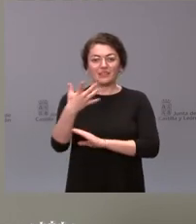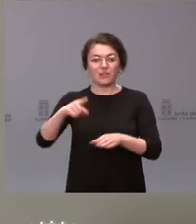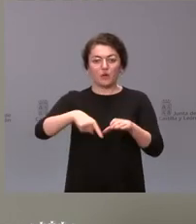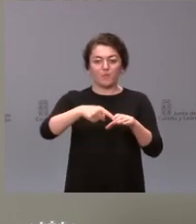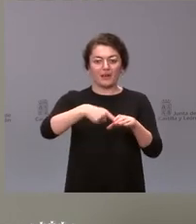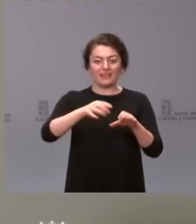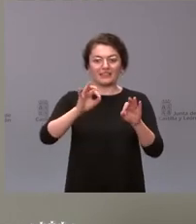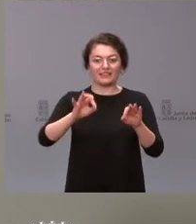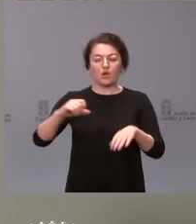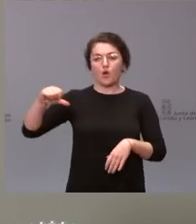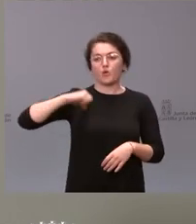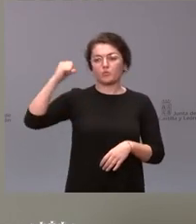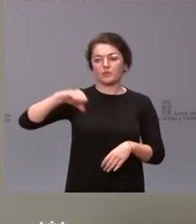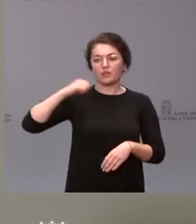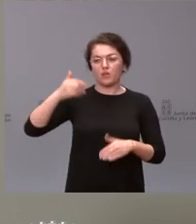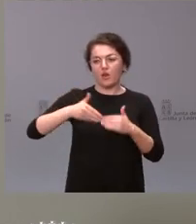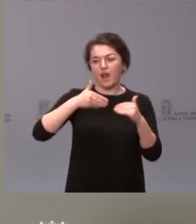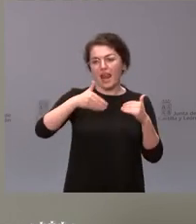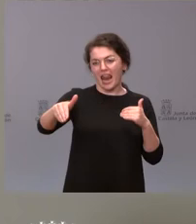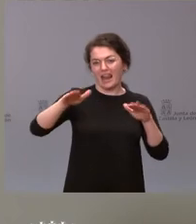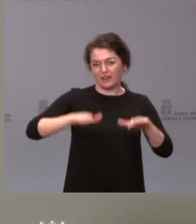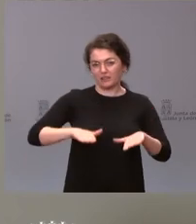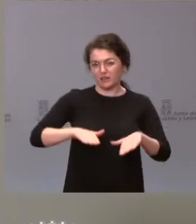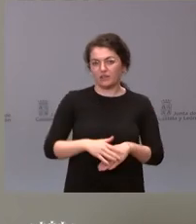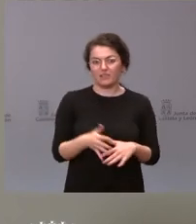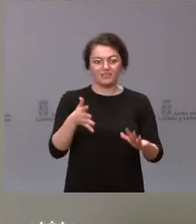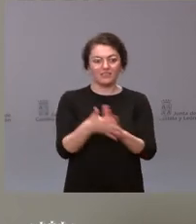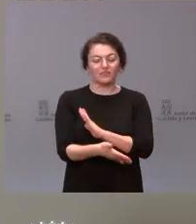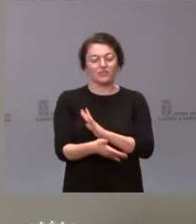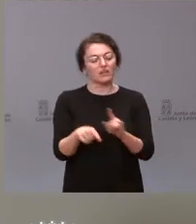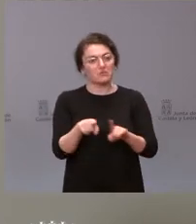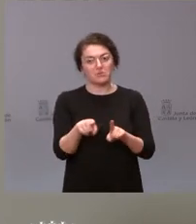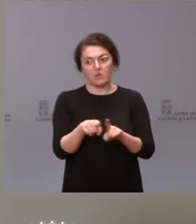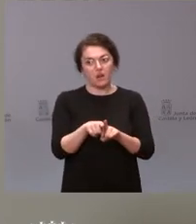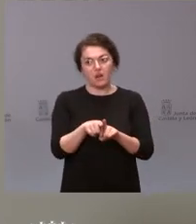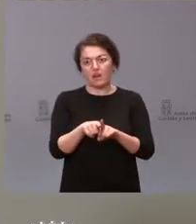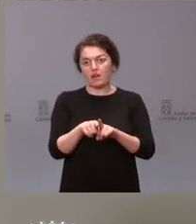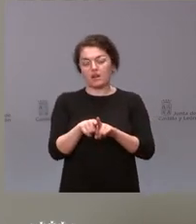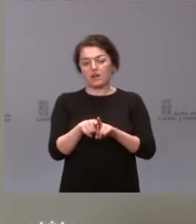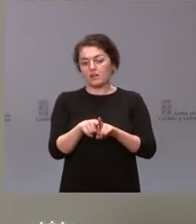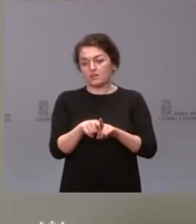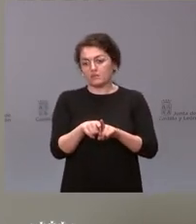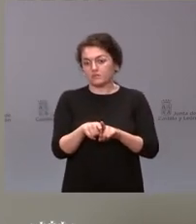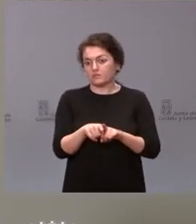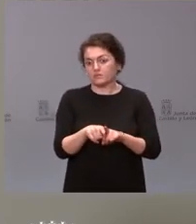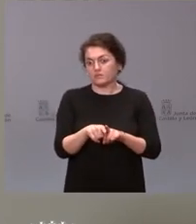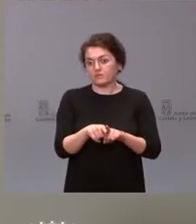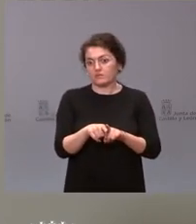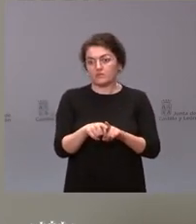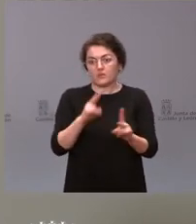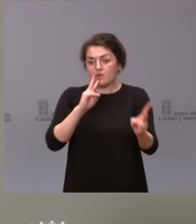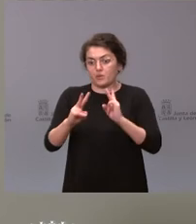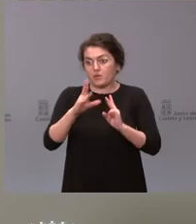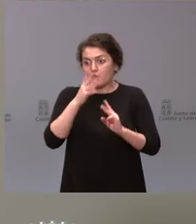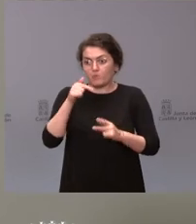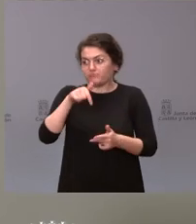justo en cierto modo la respuesta en su pregunta también es ver lo que hemos hecho hoy como